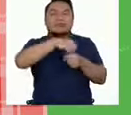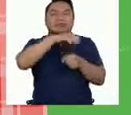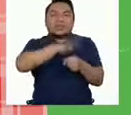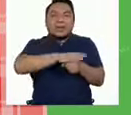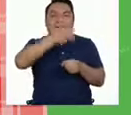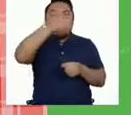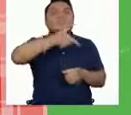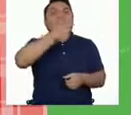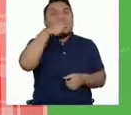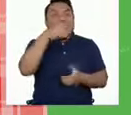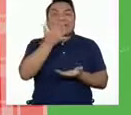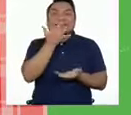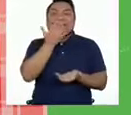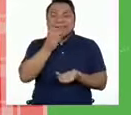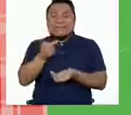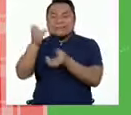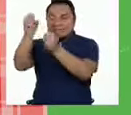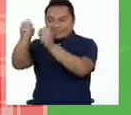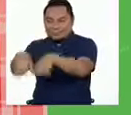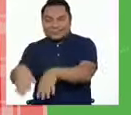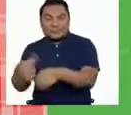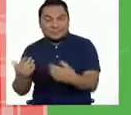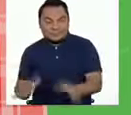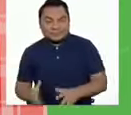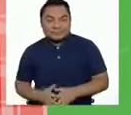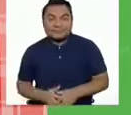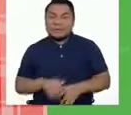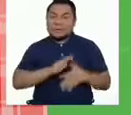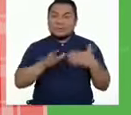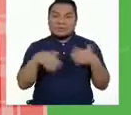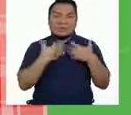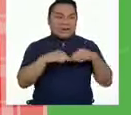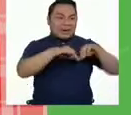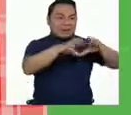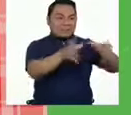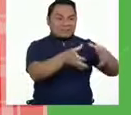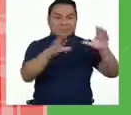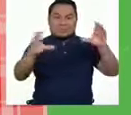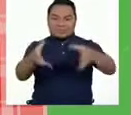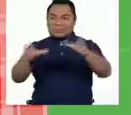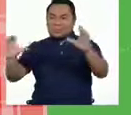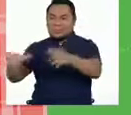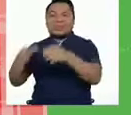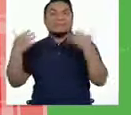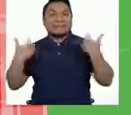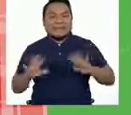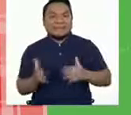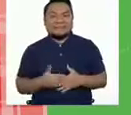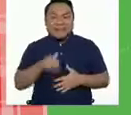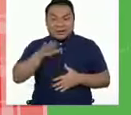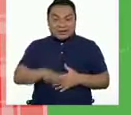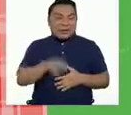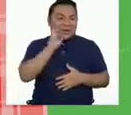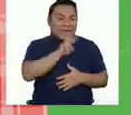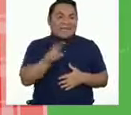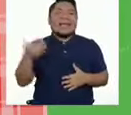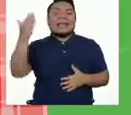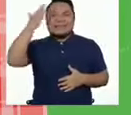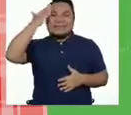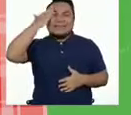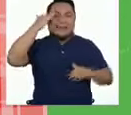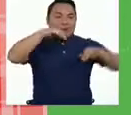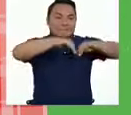gaseosas. Ya hemos repasado todos los grupos. Ahora sí, Pedro puede separar sus